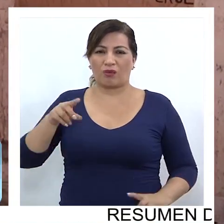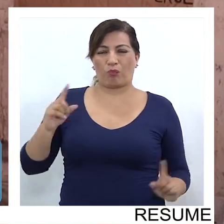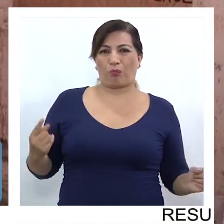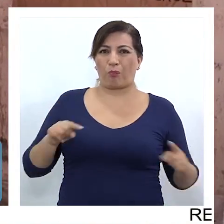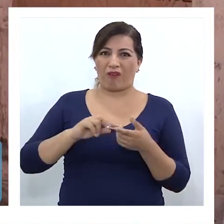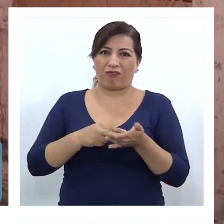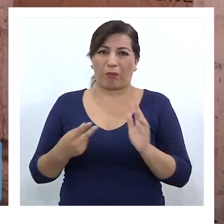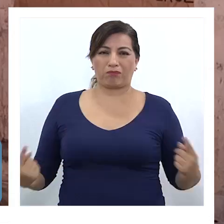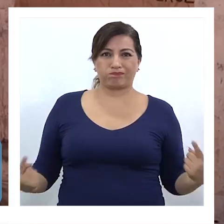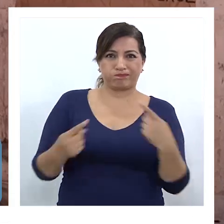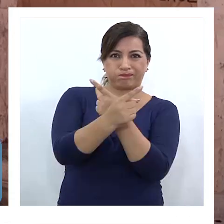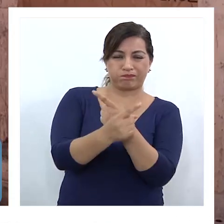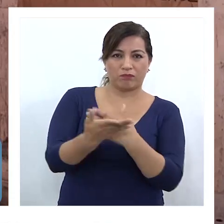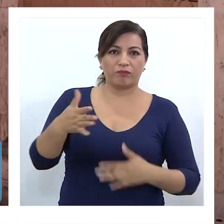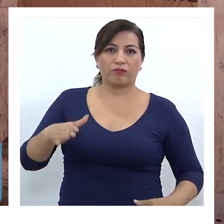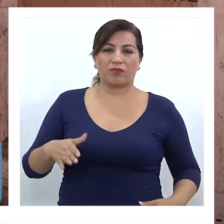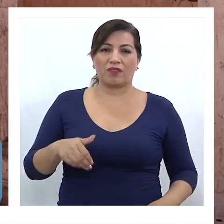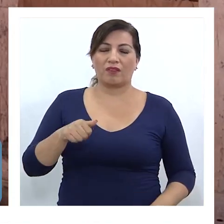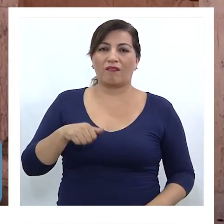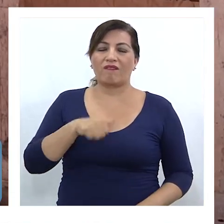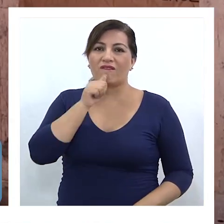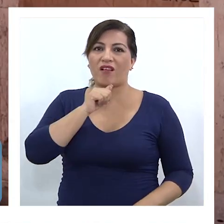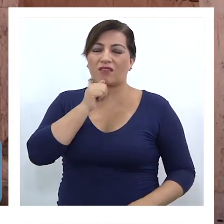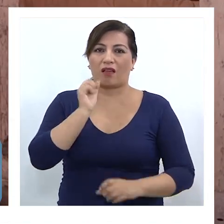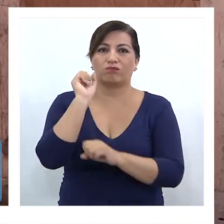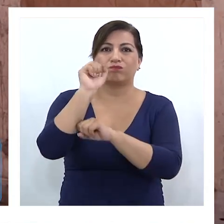por qué hay tan baja aprobación.